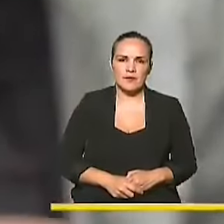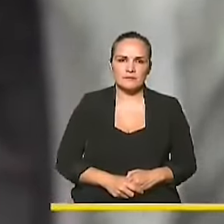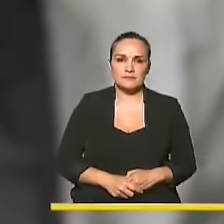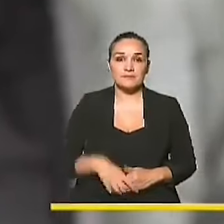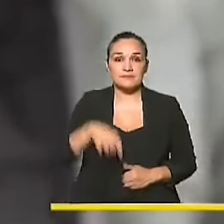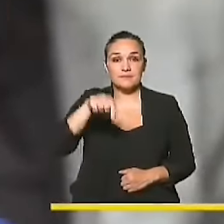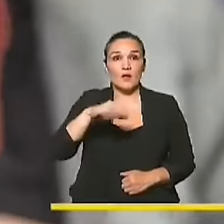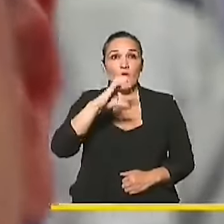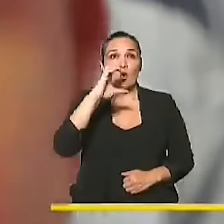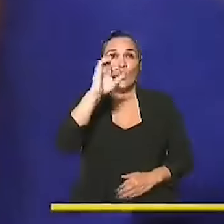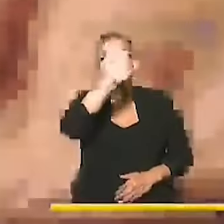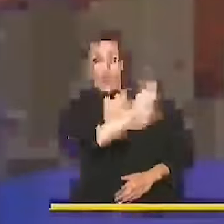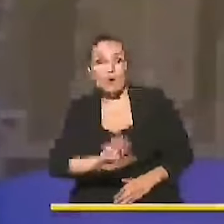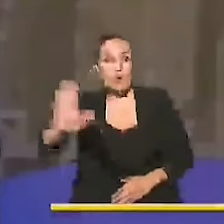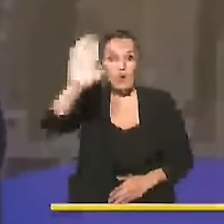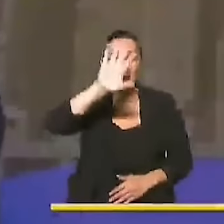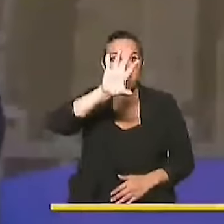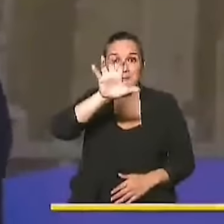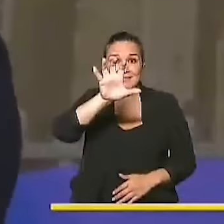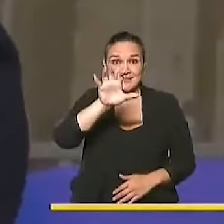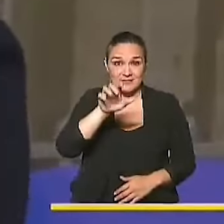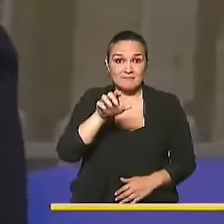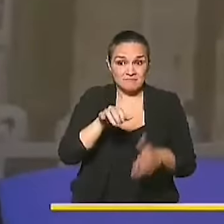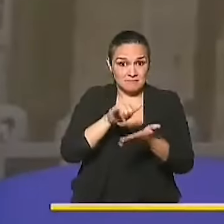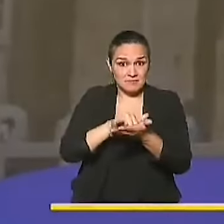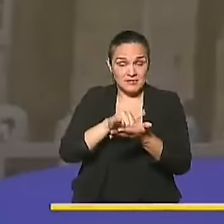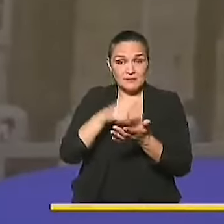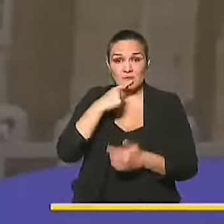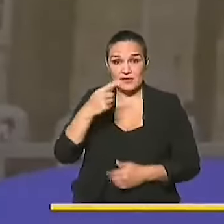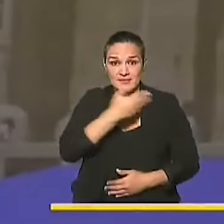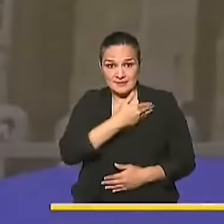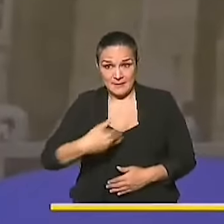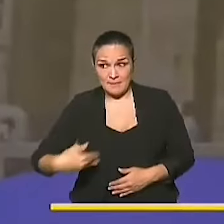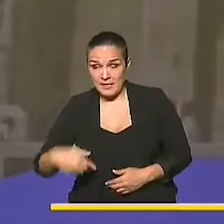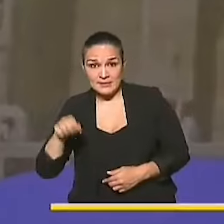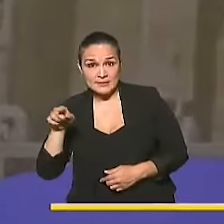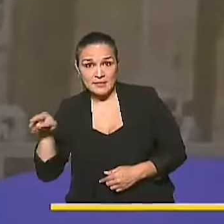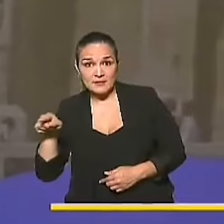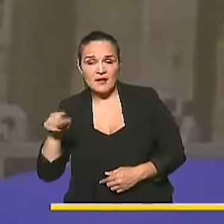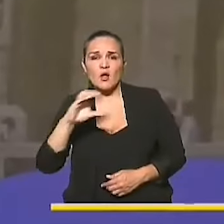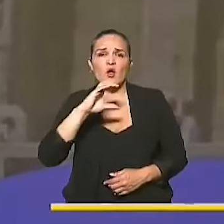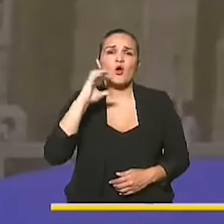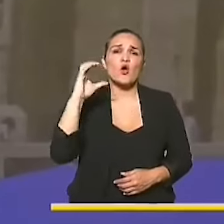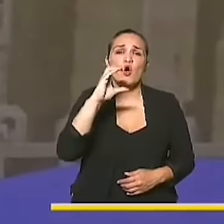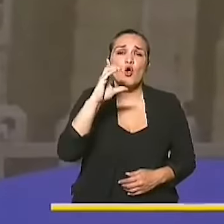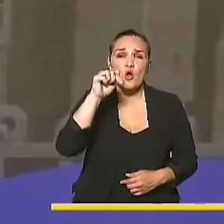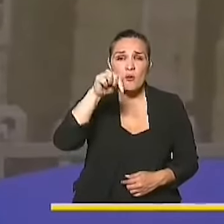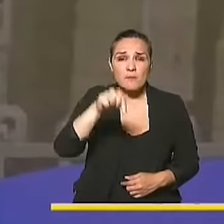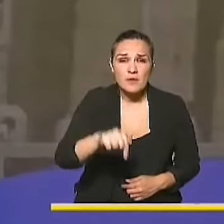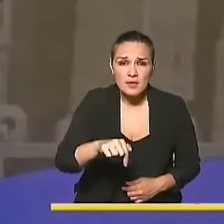Colombia, como ya lo ha dicho nuestro presidente, es de los países